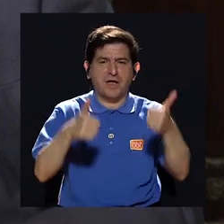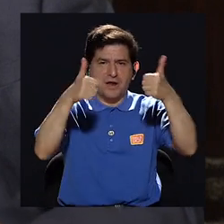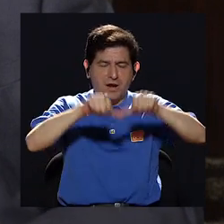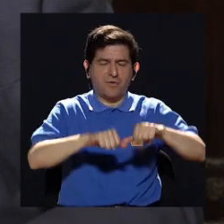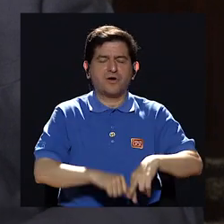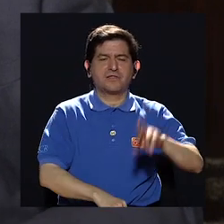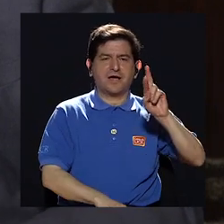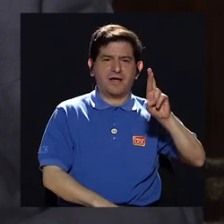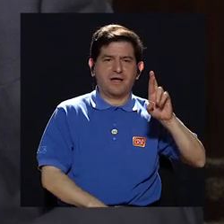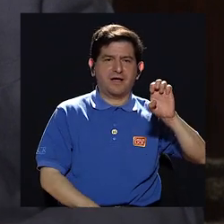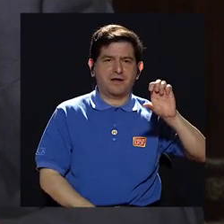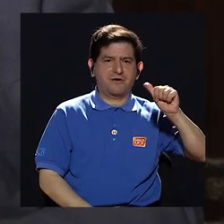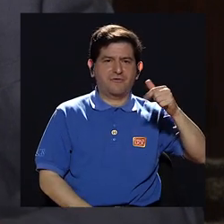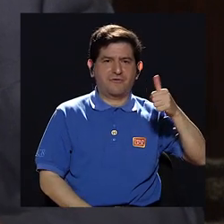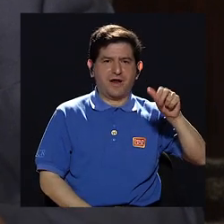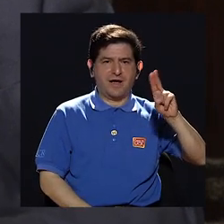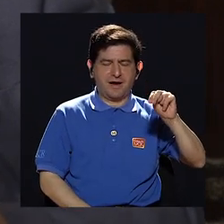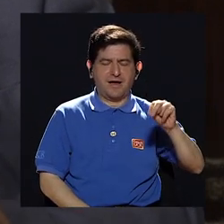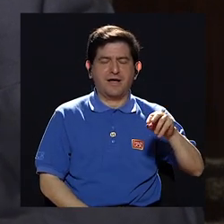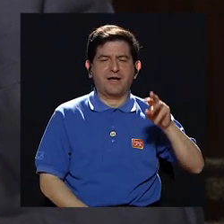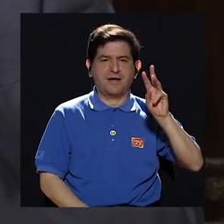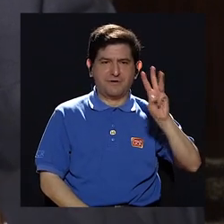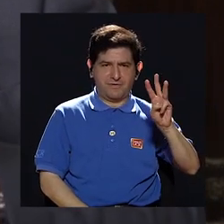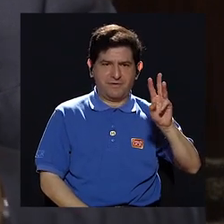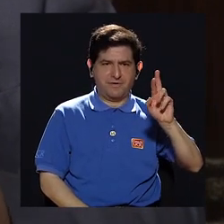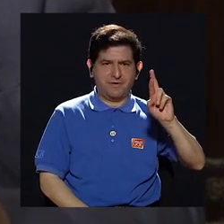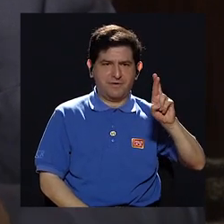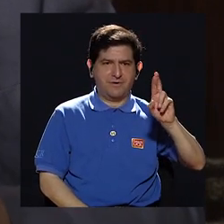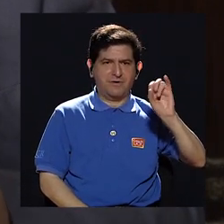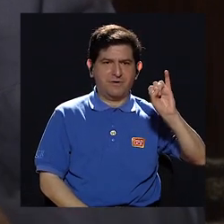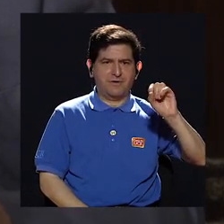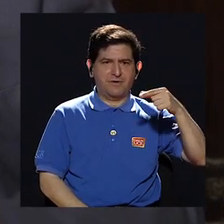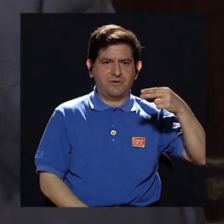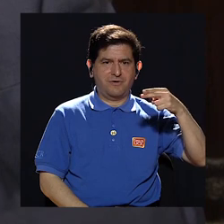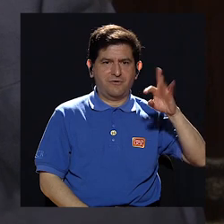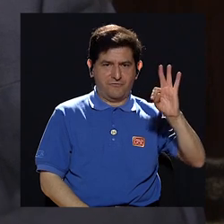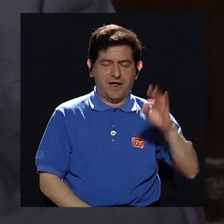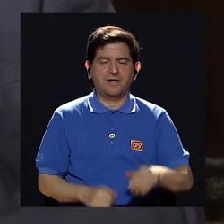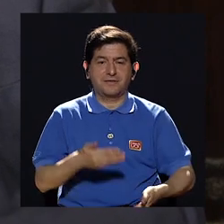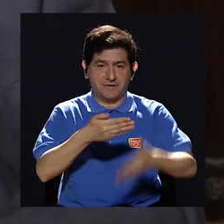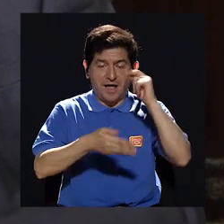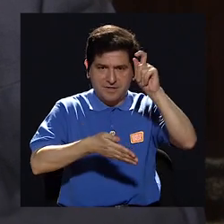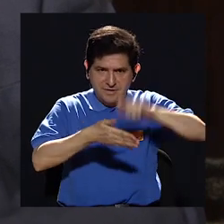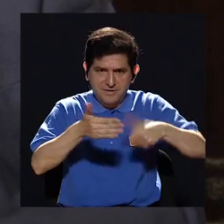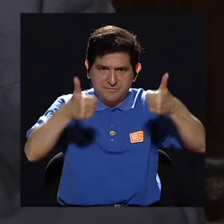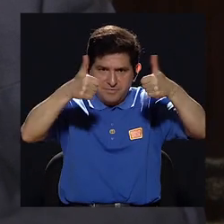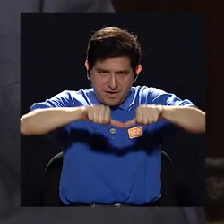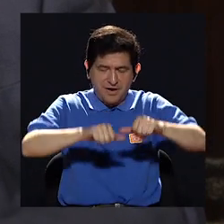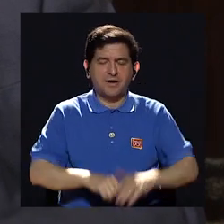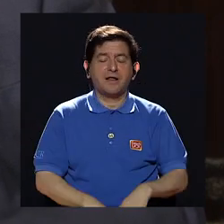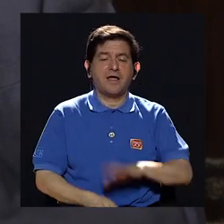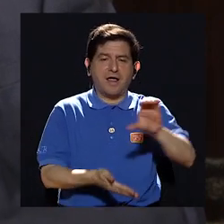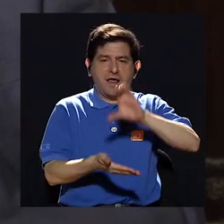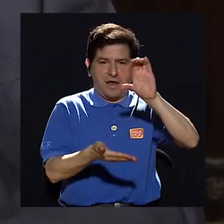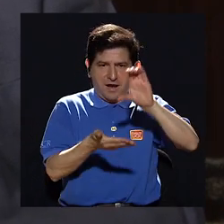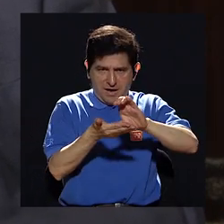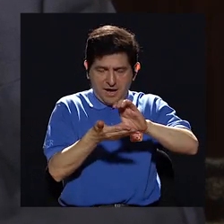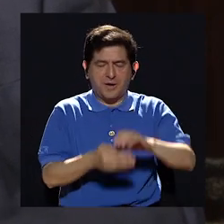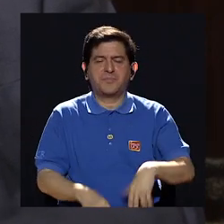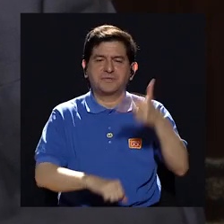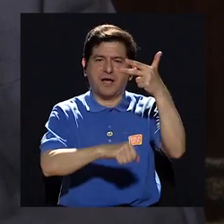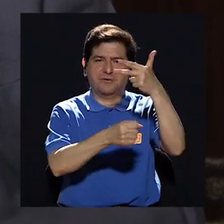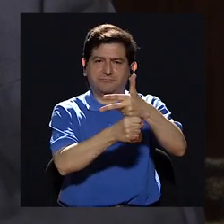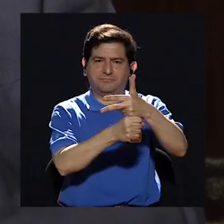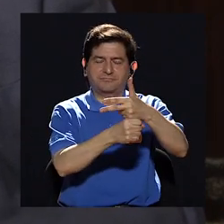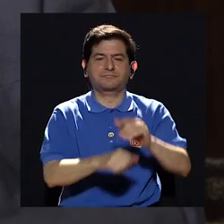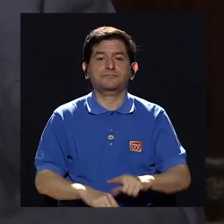acuerdos Reagan-Wright apenas unas pocas horas antes de que se firmara el propio acuerdo en la capital guatemalteca sin